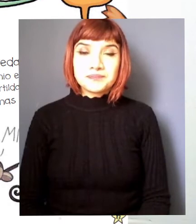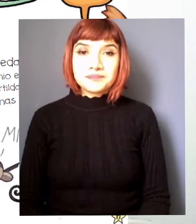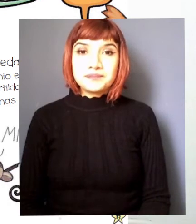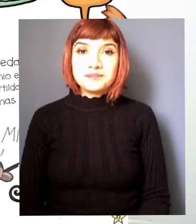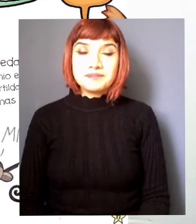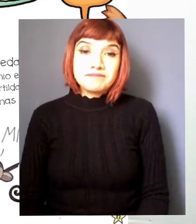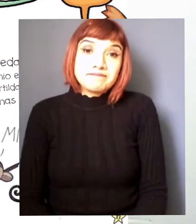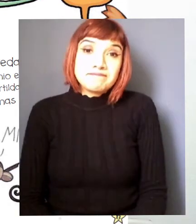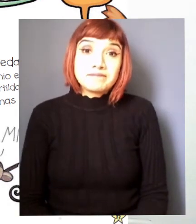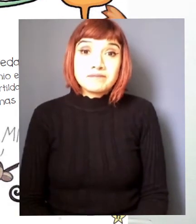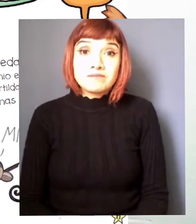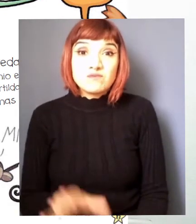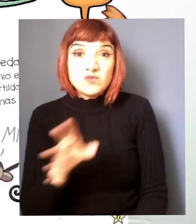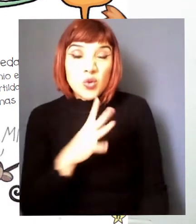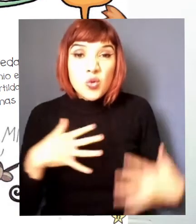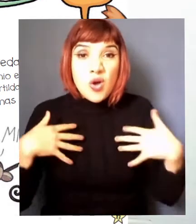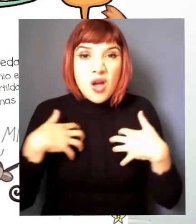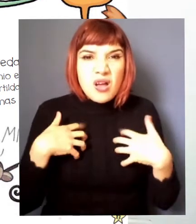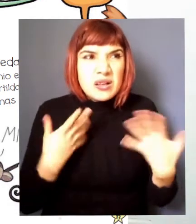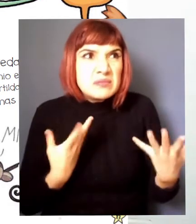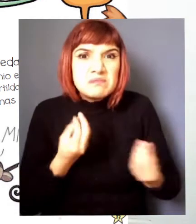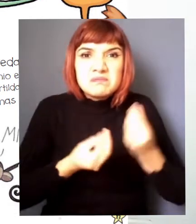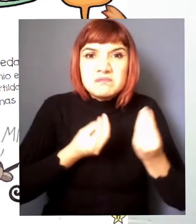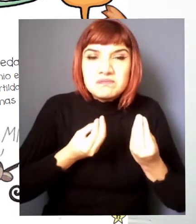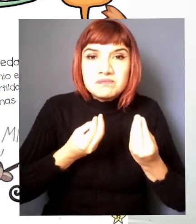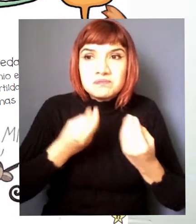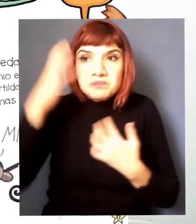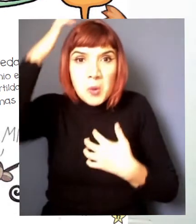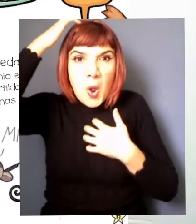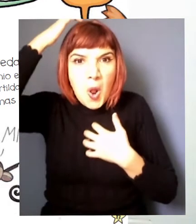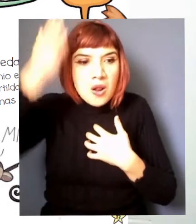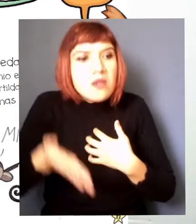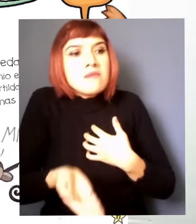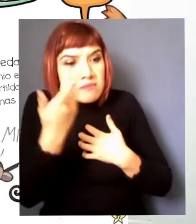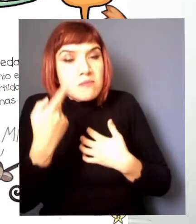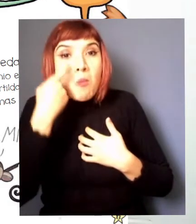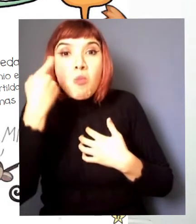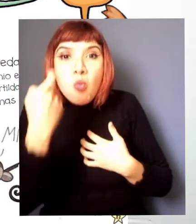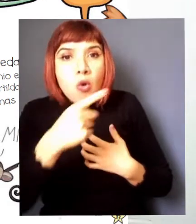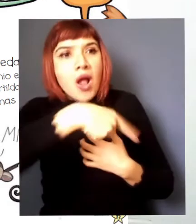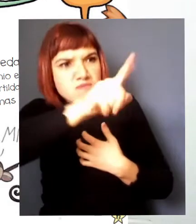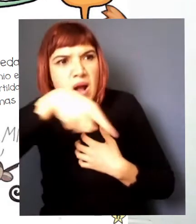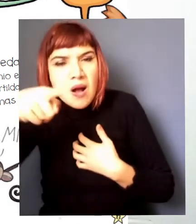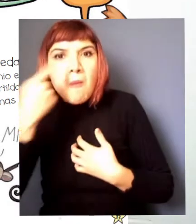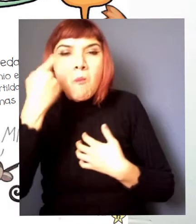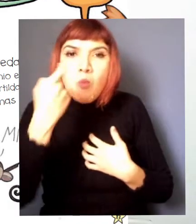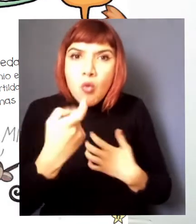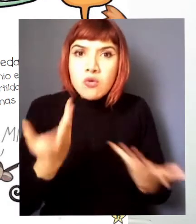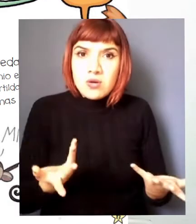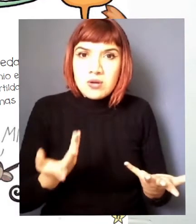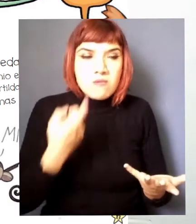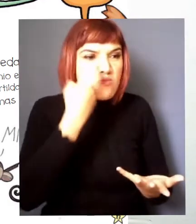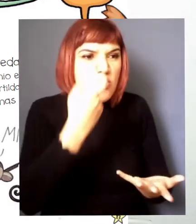comencemos a buscar les dice a todos edilberto busquen por allí busquen por